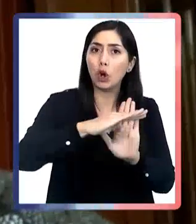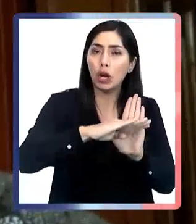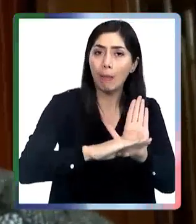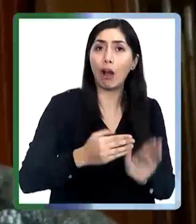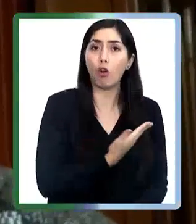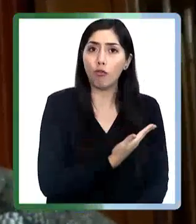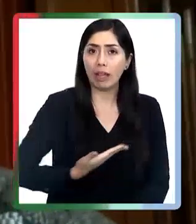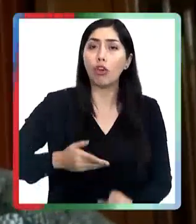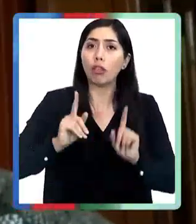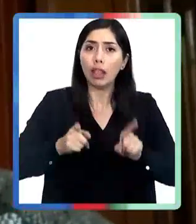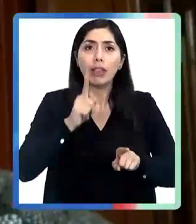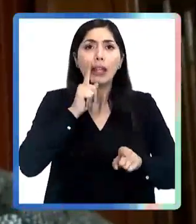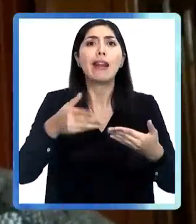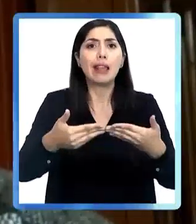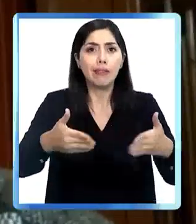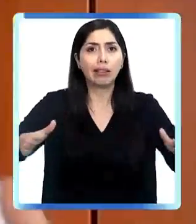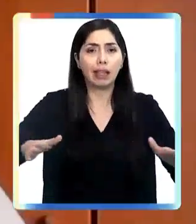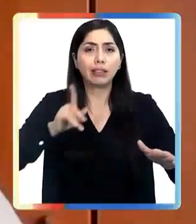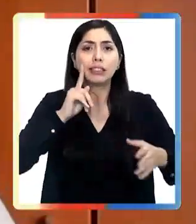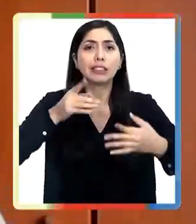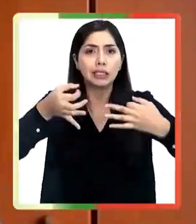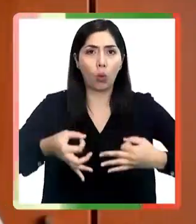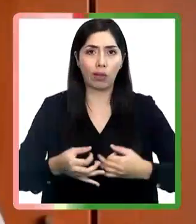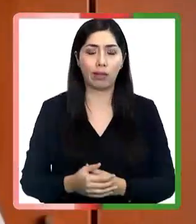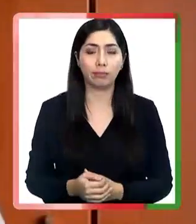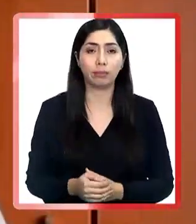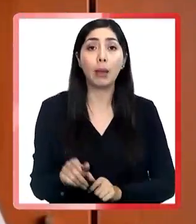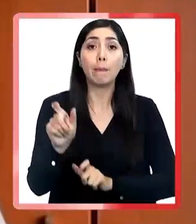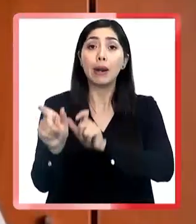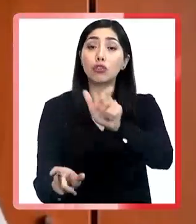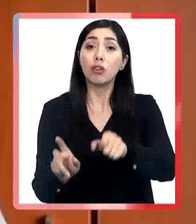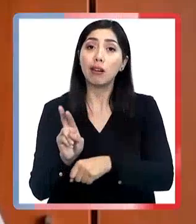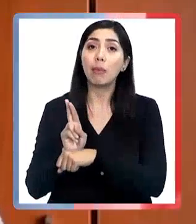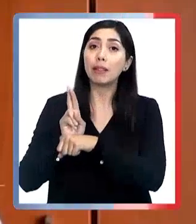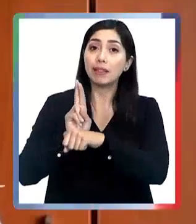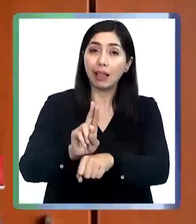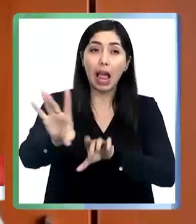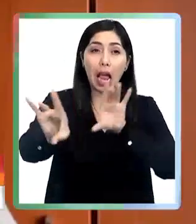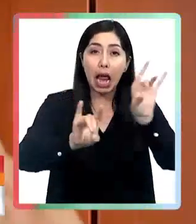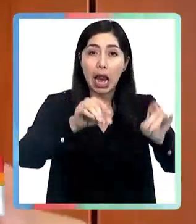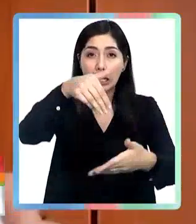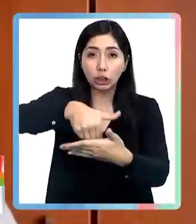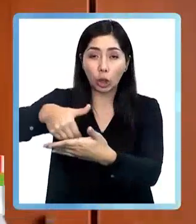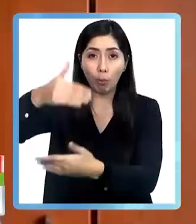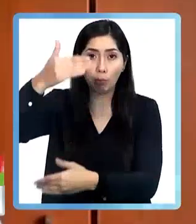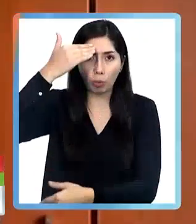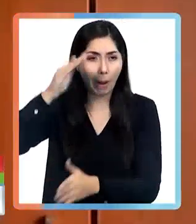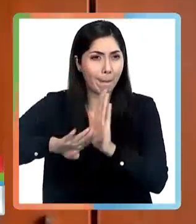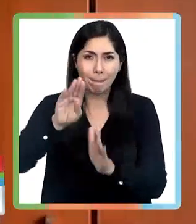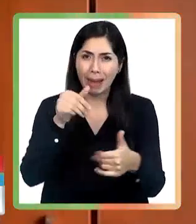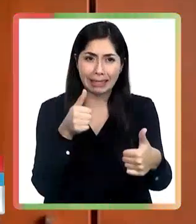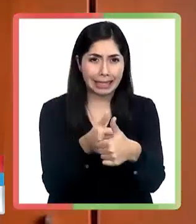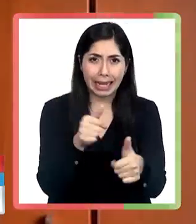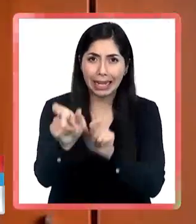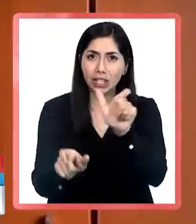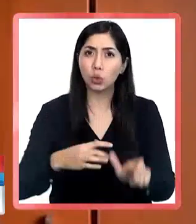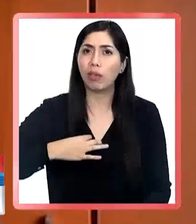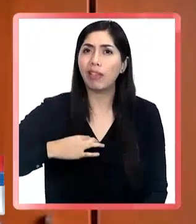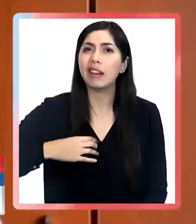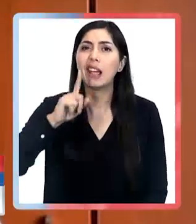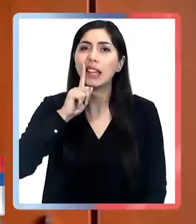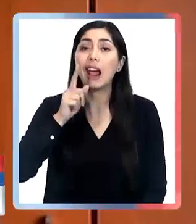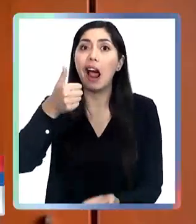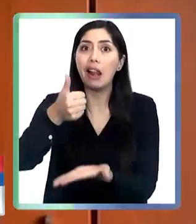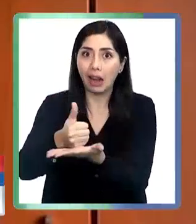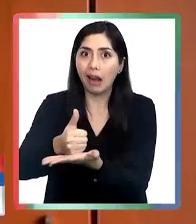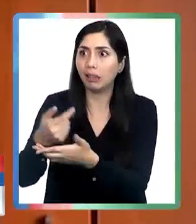deben tener la libertad para poderlo realizar y seguridad. Aquellos representantes de elección popular que están más cerca de la ciudadanía, que son los alcaldes,